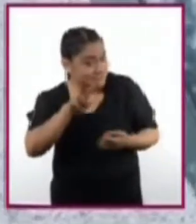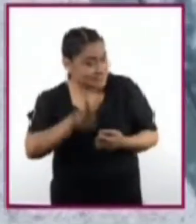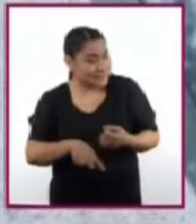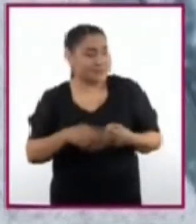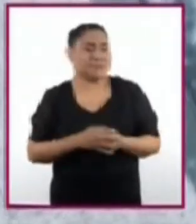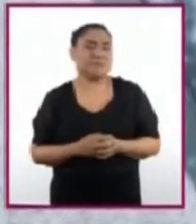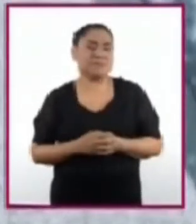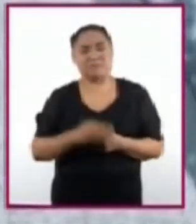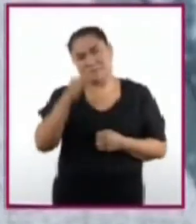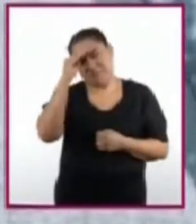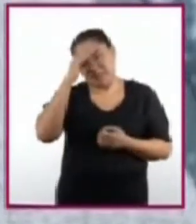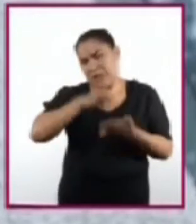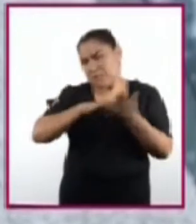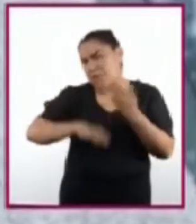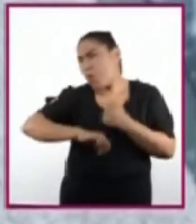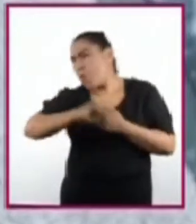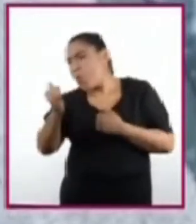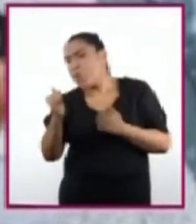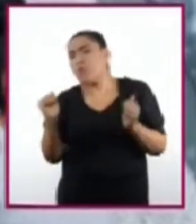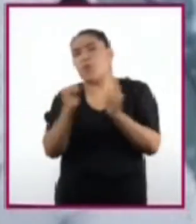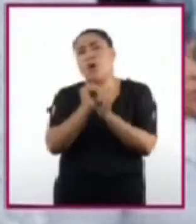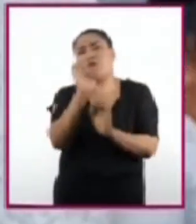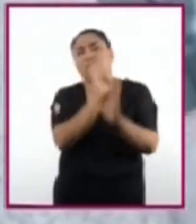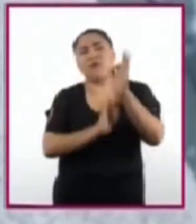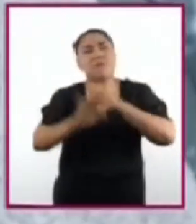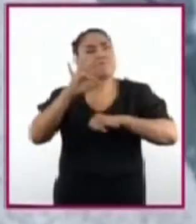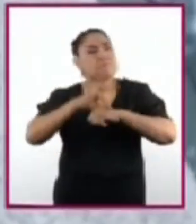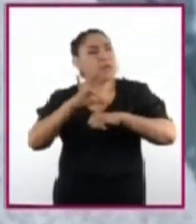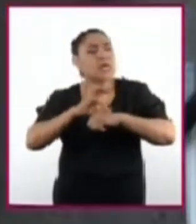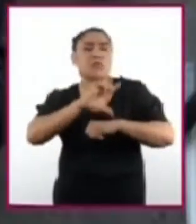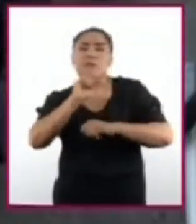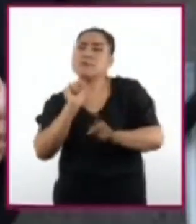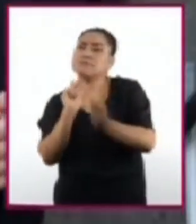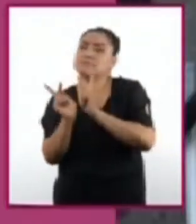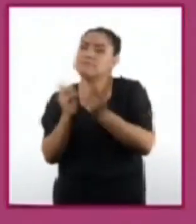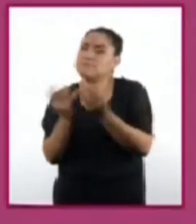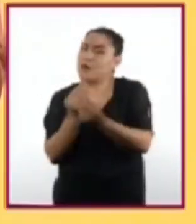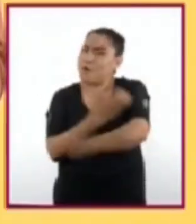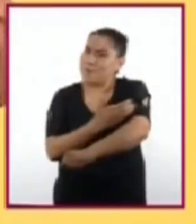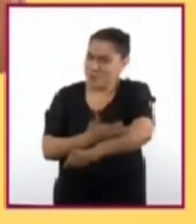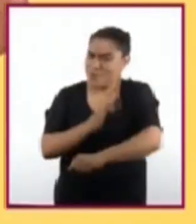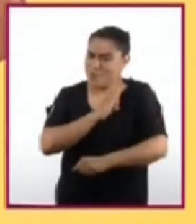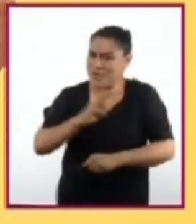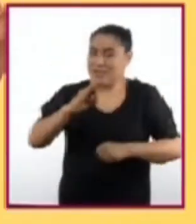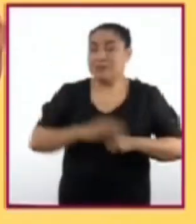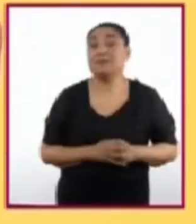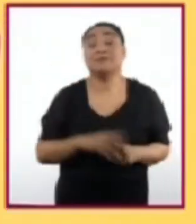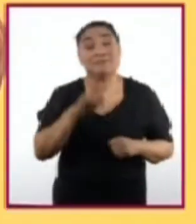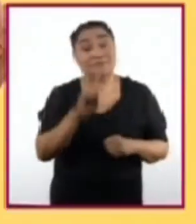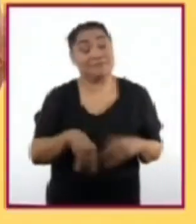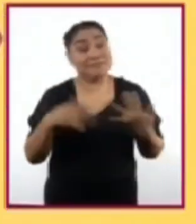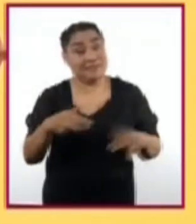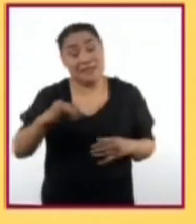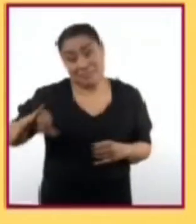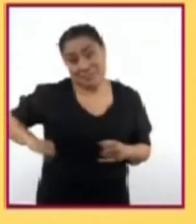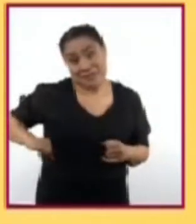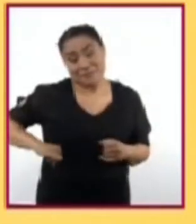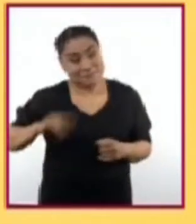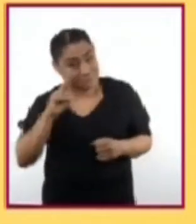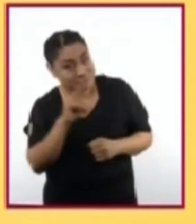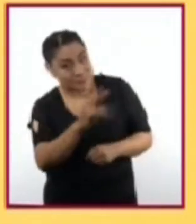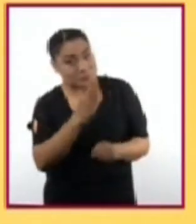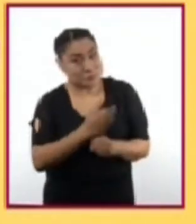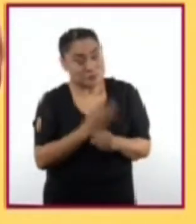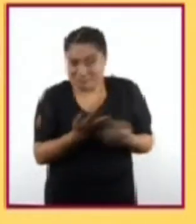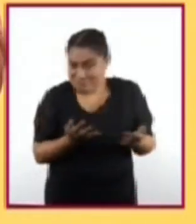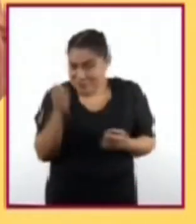Busca otros ejemplos de la física médica y coméntalos con tus compañeros. ¡Qué interesante lo que acabamos de ver! ¿No les